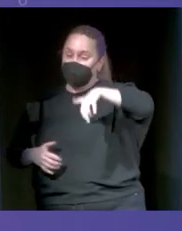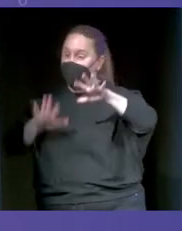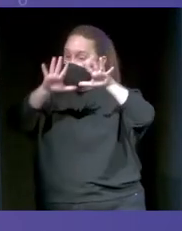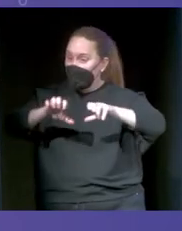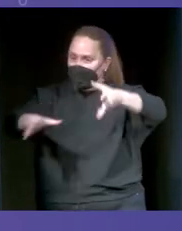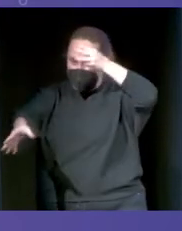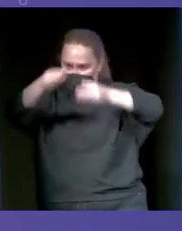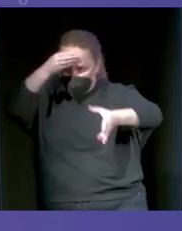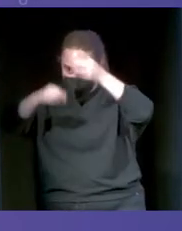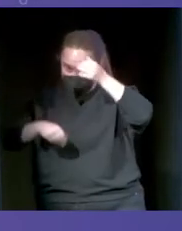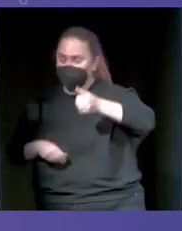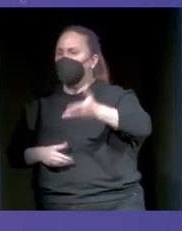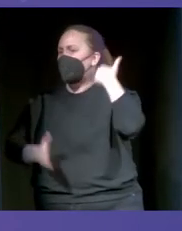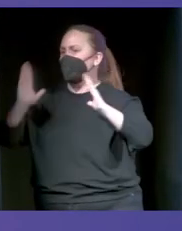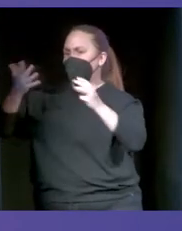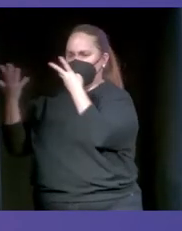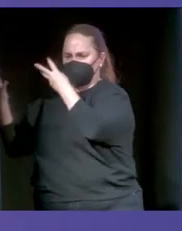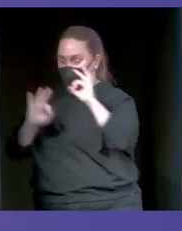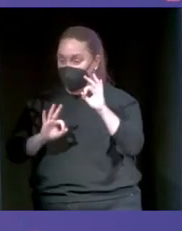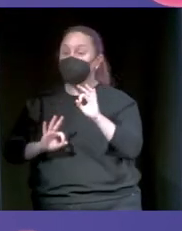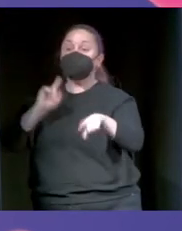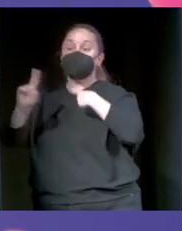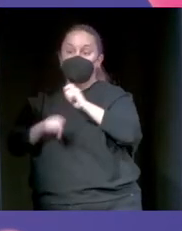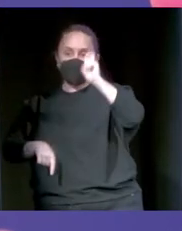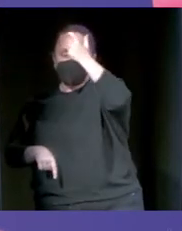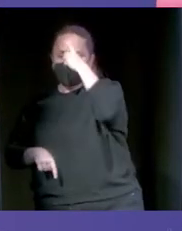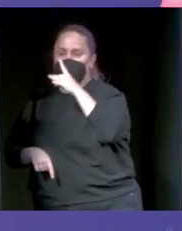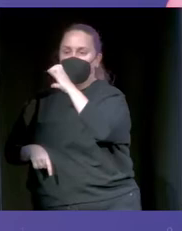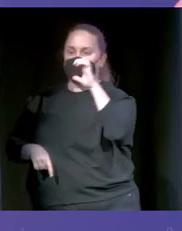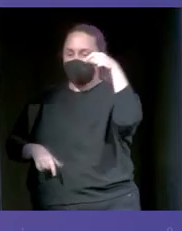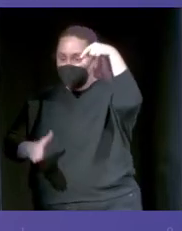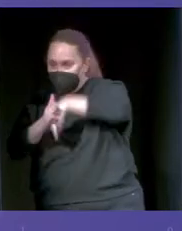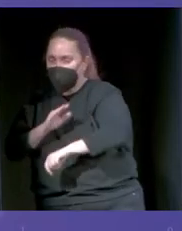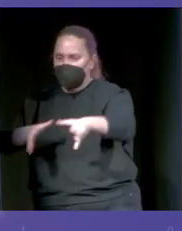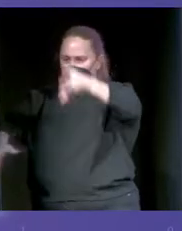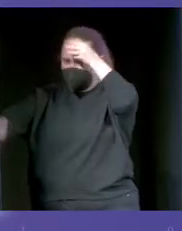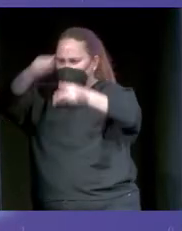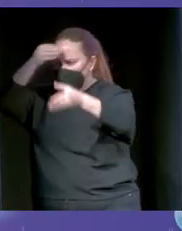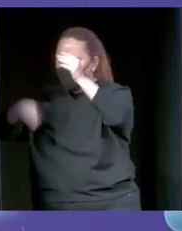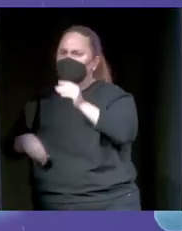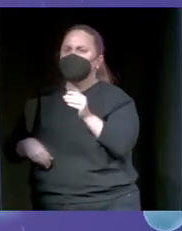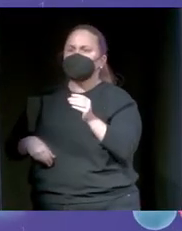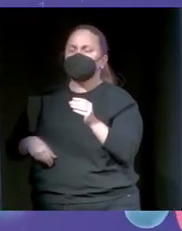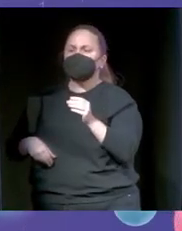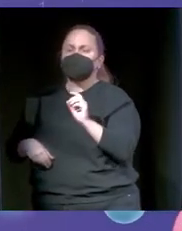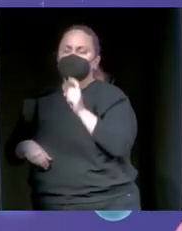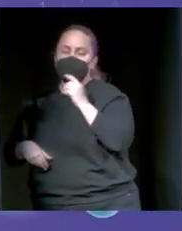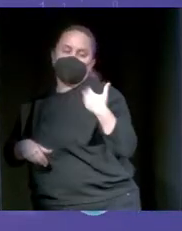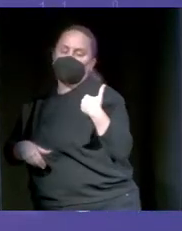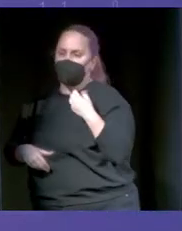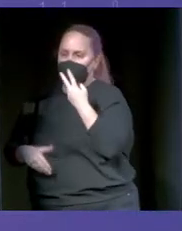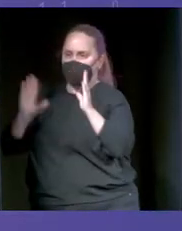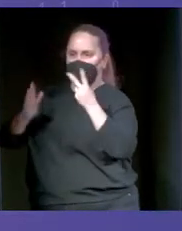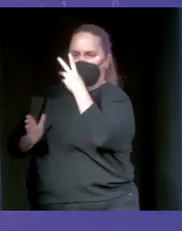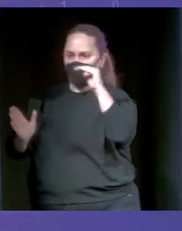el Deep Learning, eso sí, es del 2010. ¿Y cuál es la diferencia entre Machine Learning y programación tradicional? Básicamente, programando